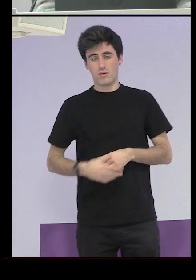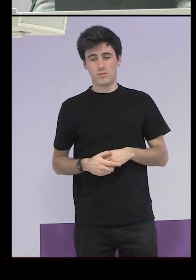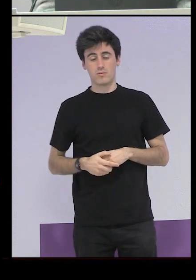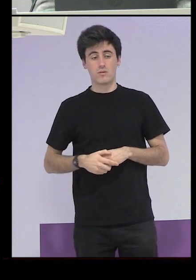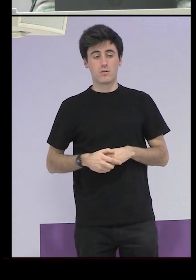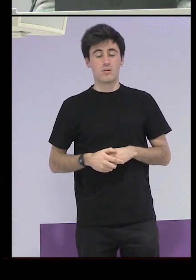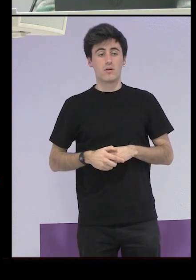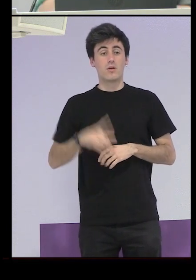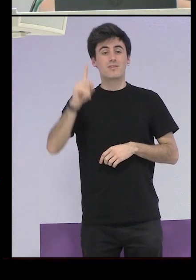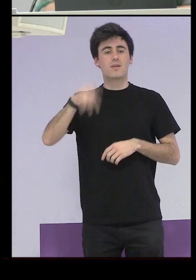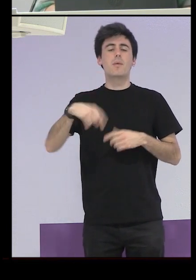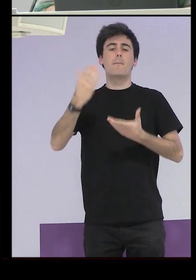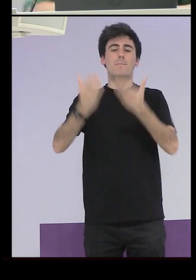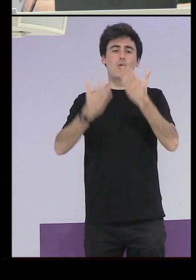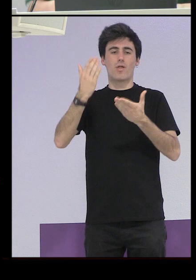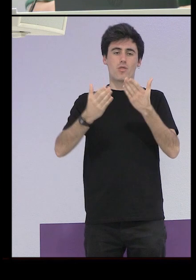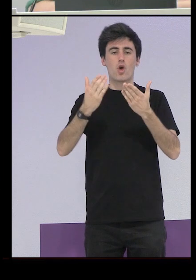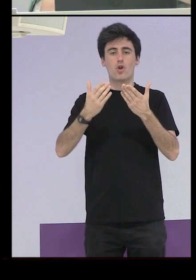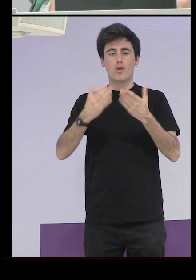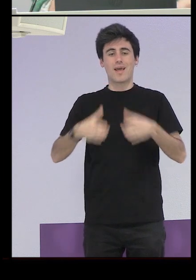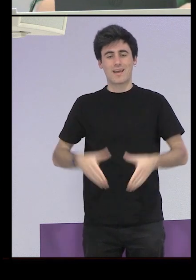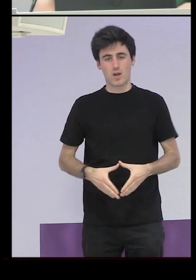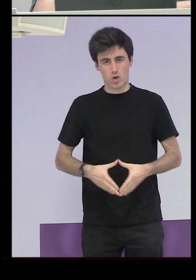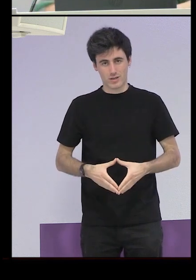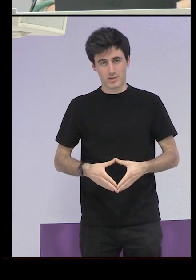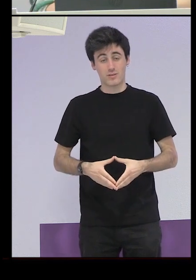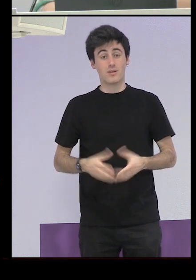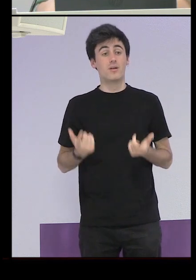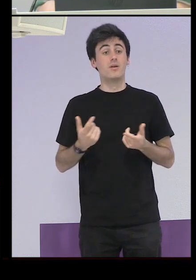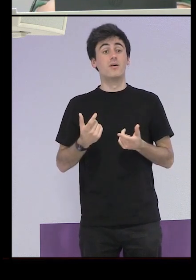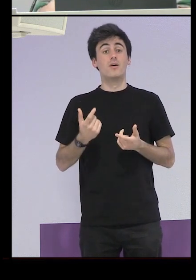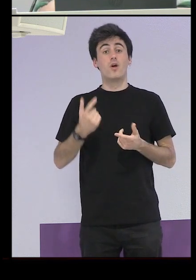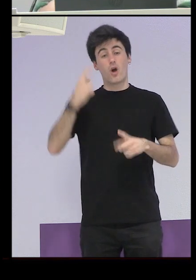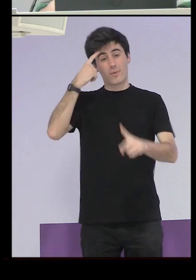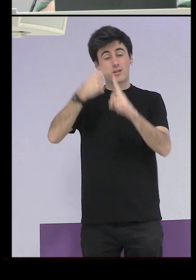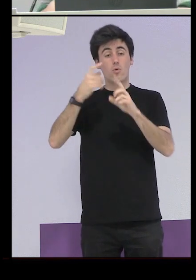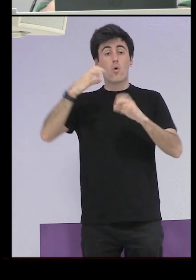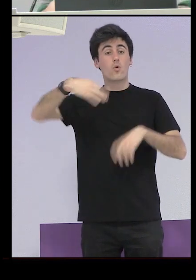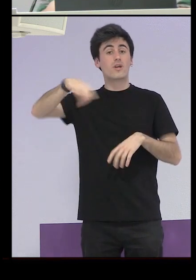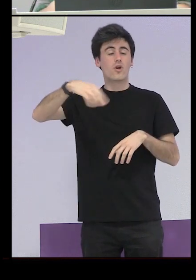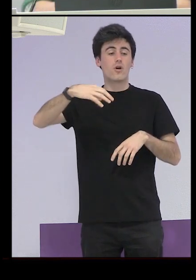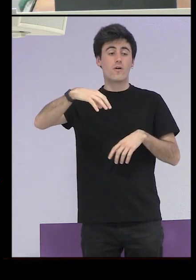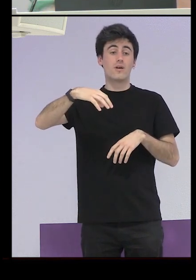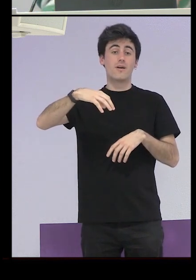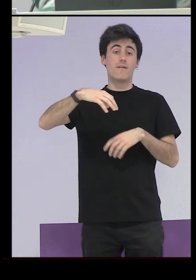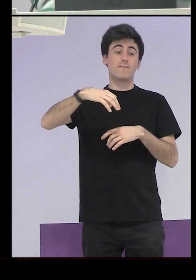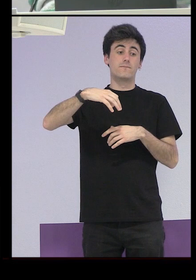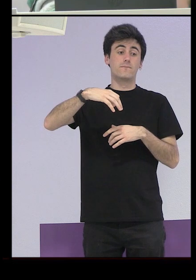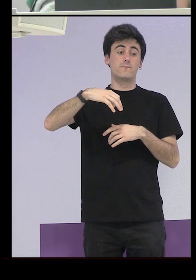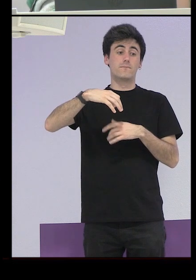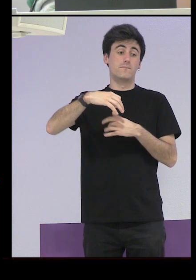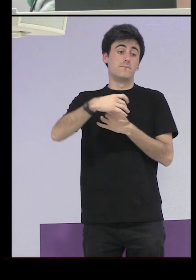luego por supuesto también una valoración ginecológica donde el único objetivo era saber si eran o no eran o no eran vírgenes